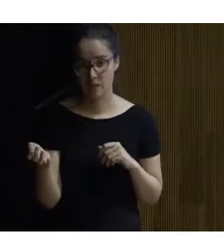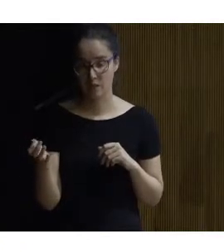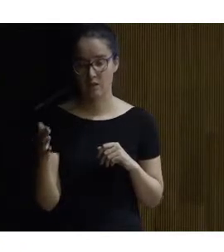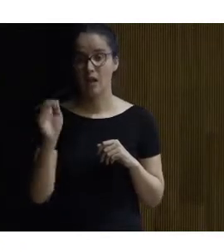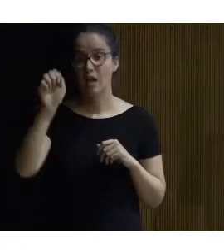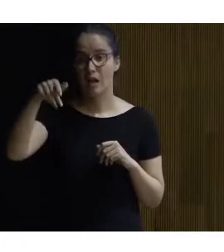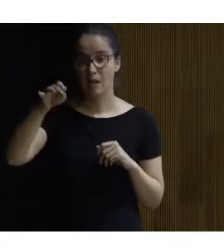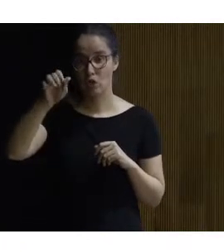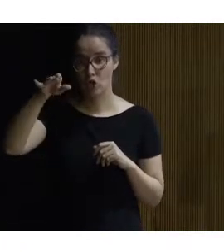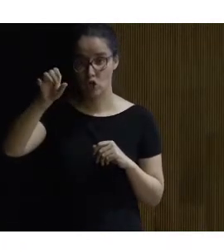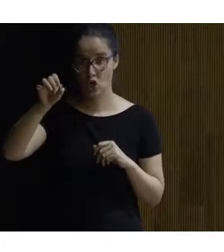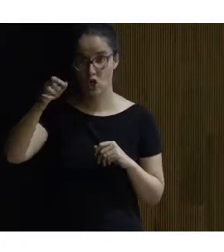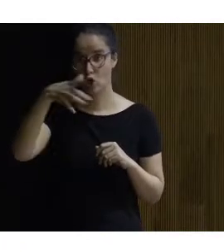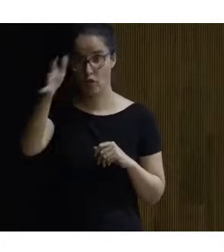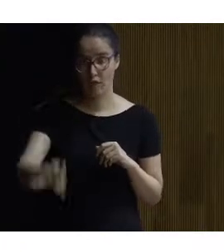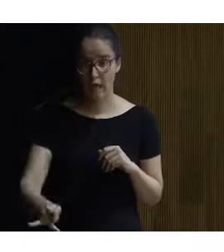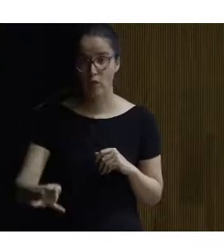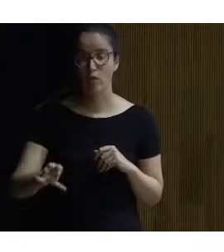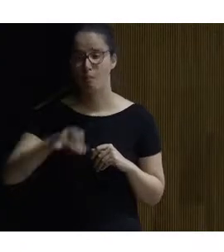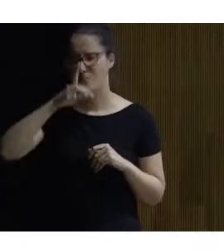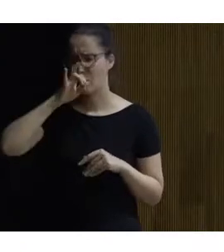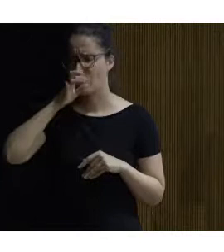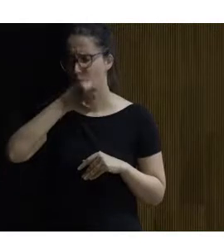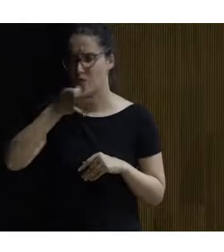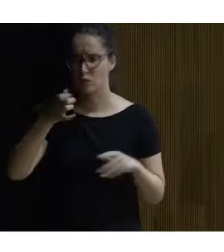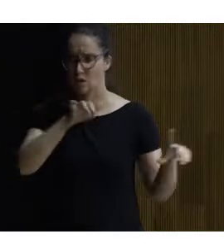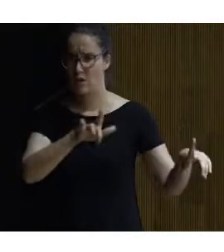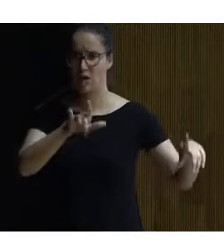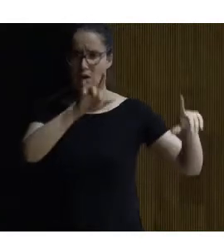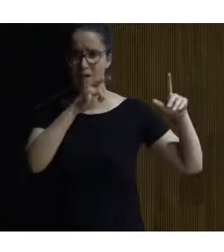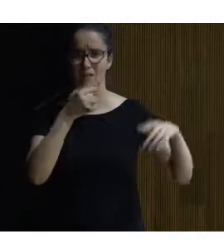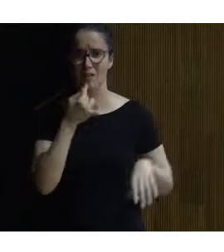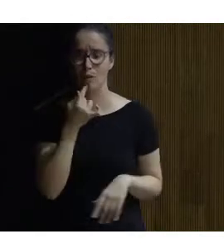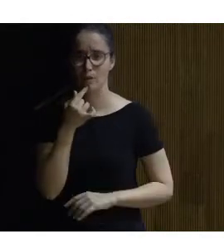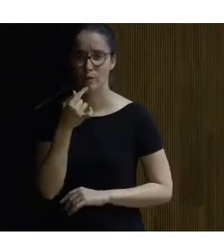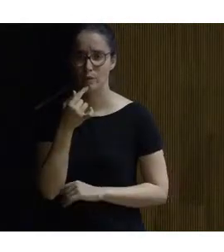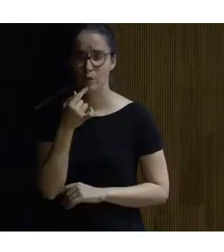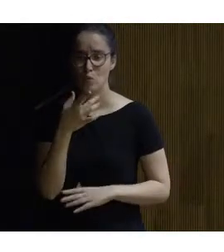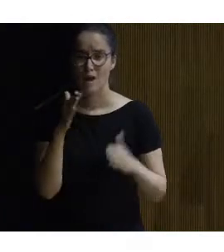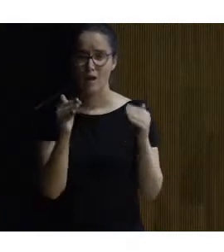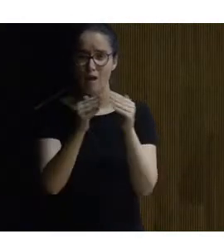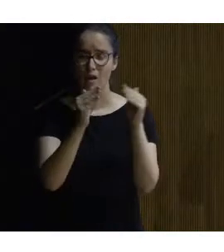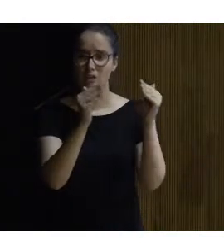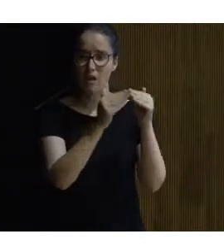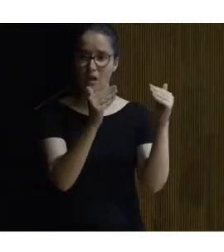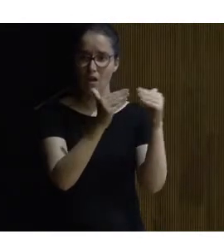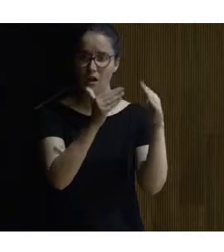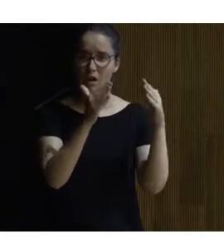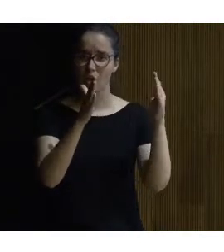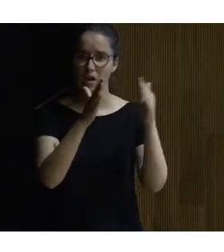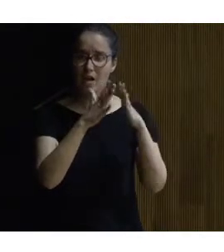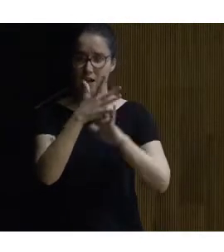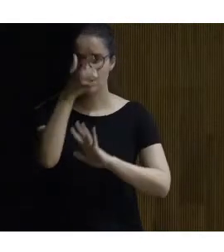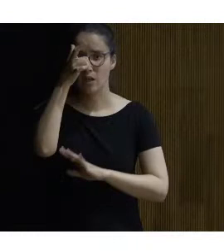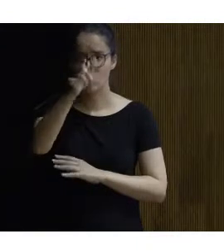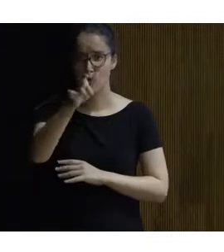González me acuerdo una diapositiva que nos ponía de una una casa era la casa del